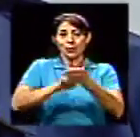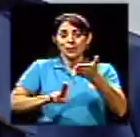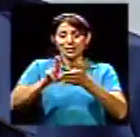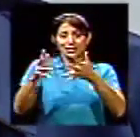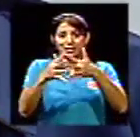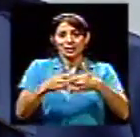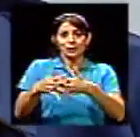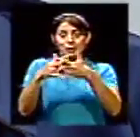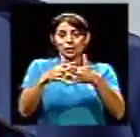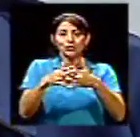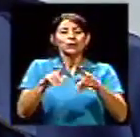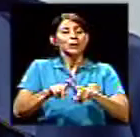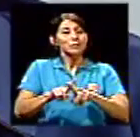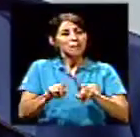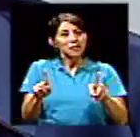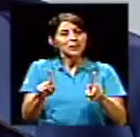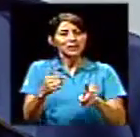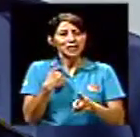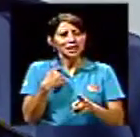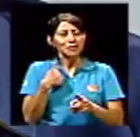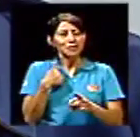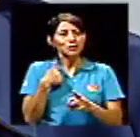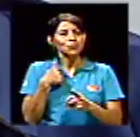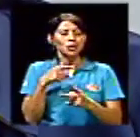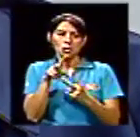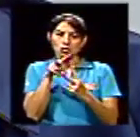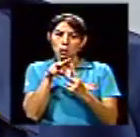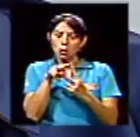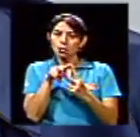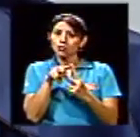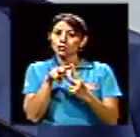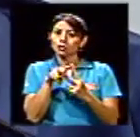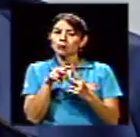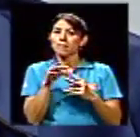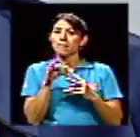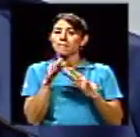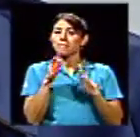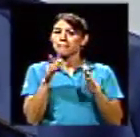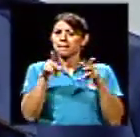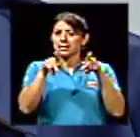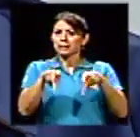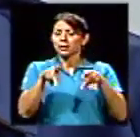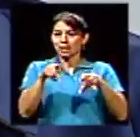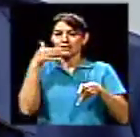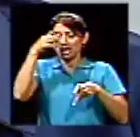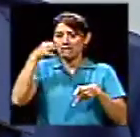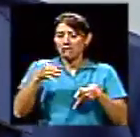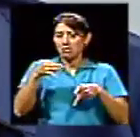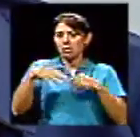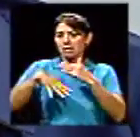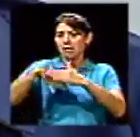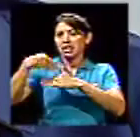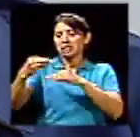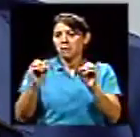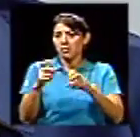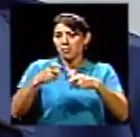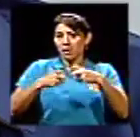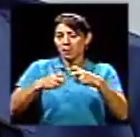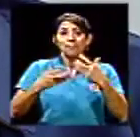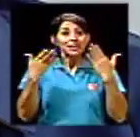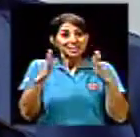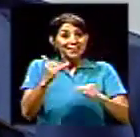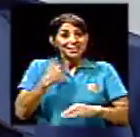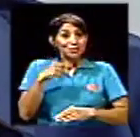prospectos que yo creo que van a salir sin ningún problema. Ya tenemos una persona que... una muchacha que regresó hace poco